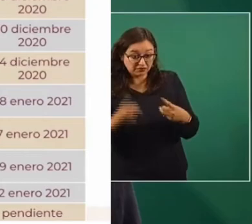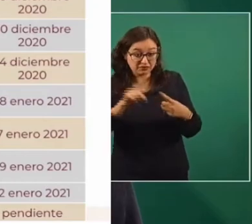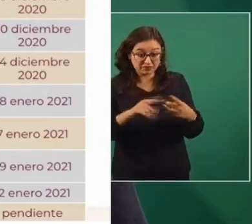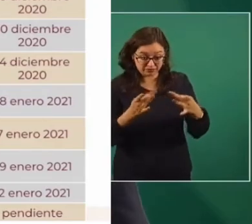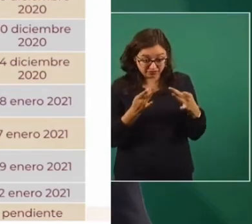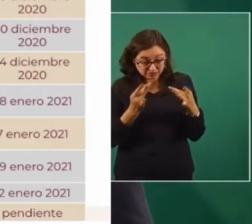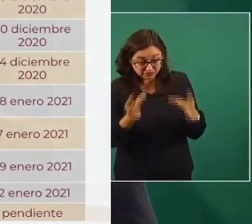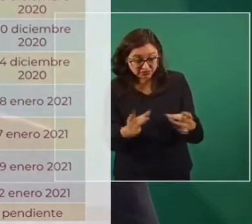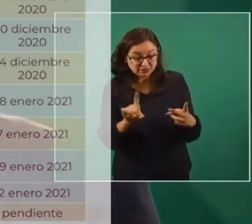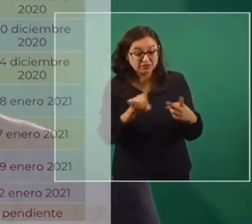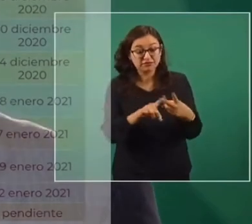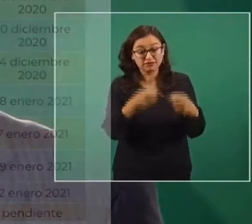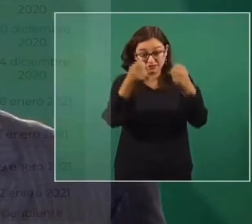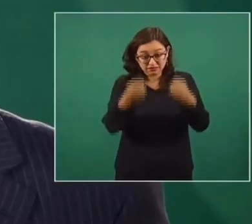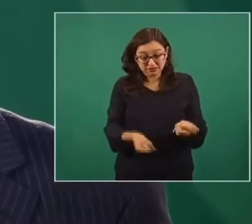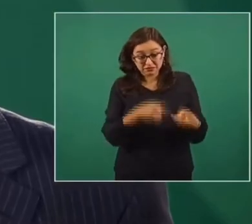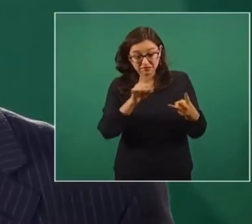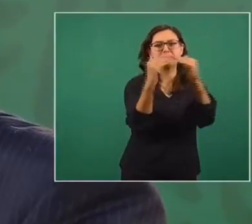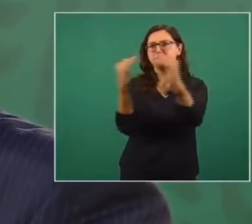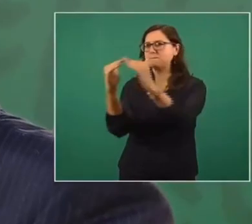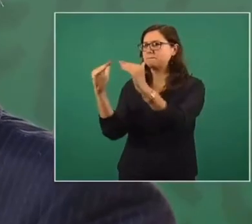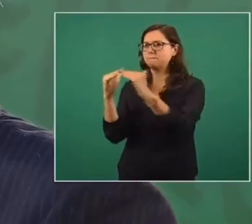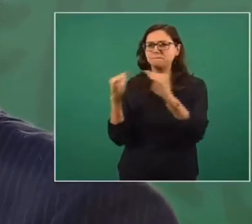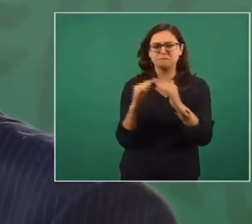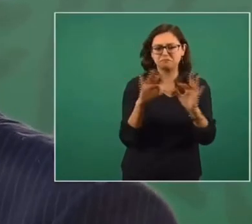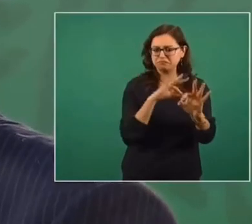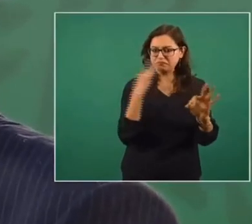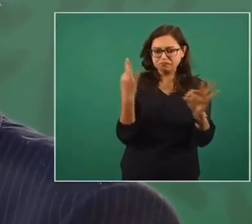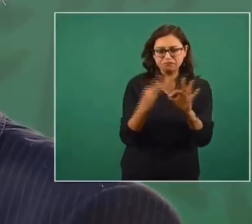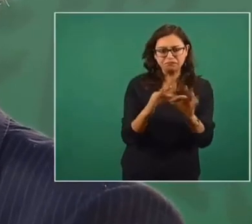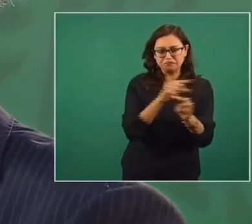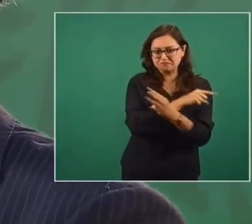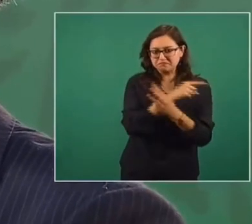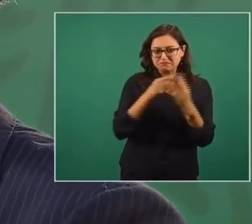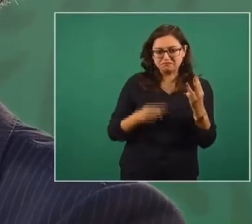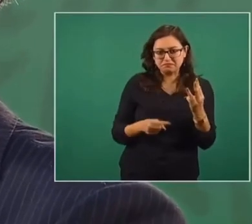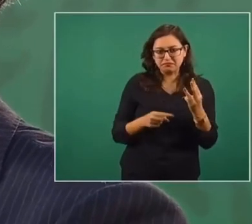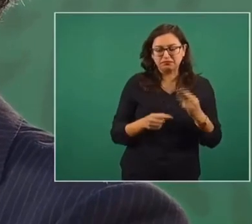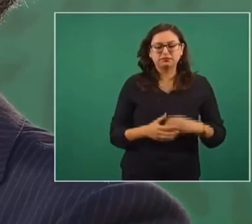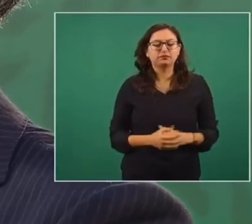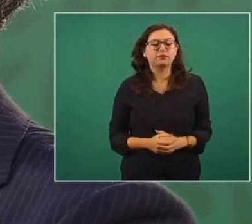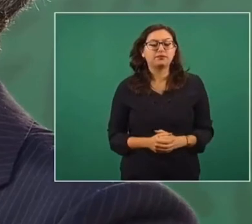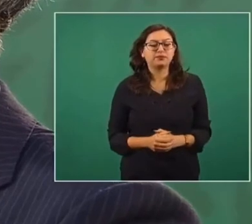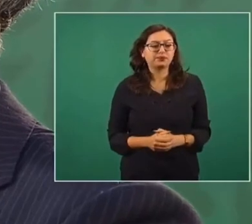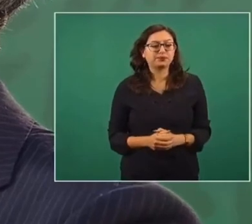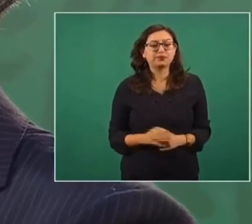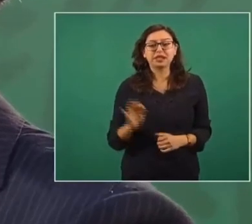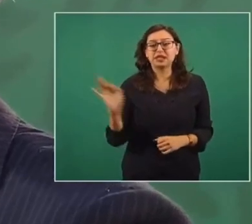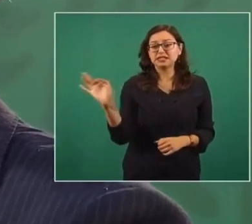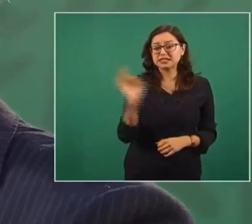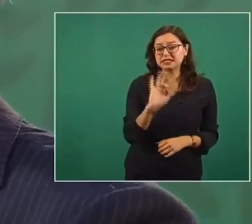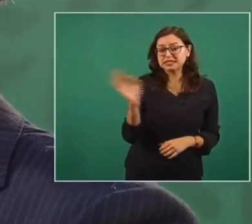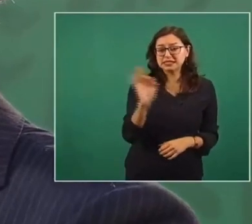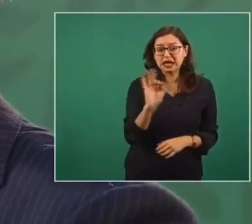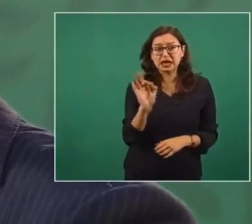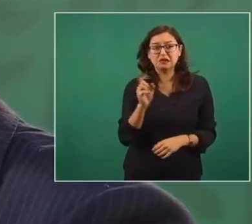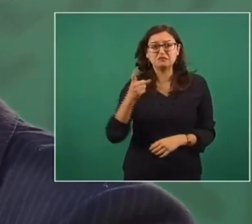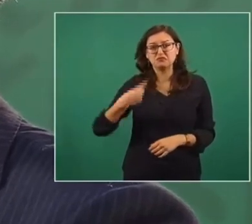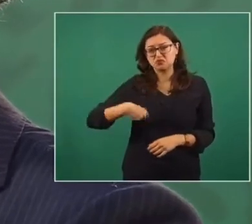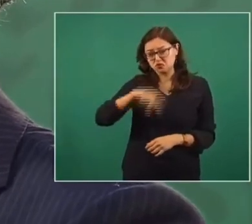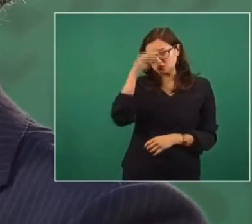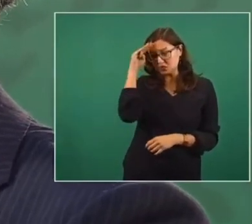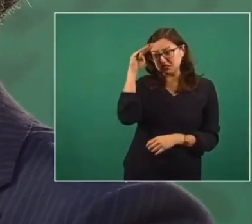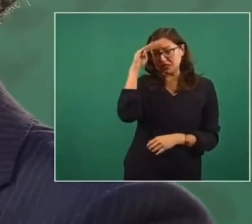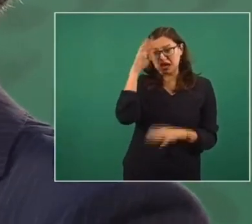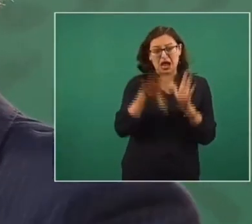calidad, segura y eficaz. ¿Cuál puede ser la razón por la que prefiramos poner cierta vacuna a